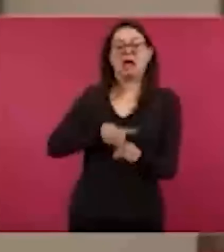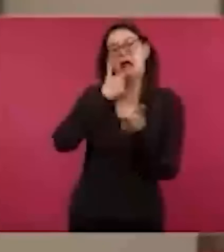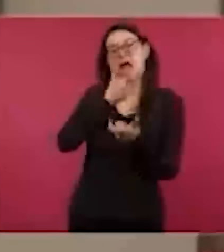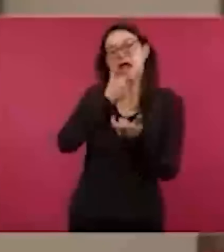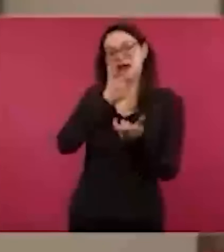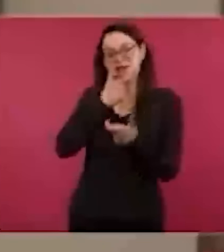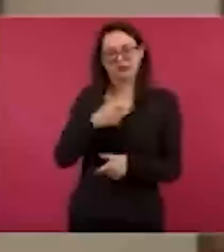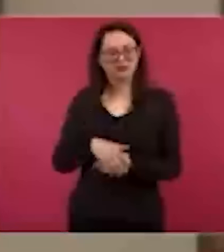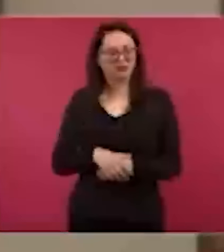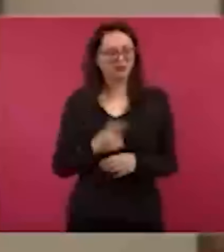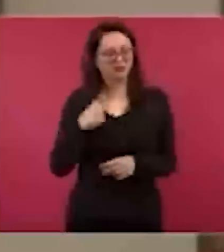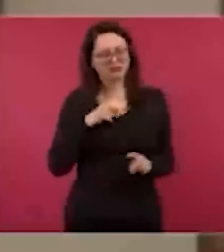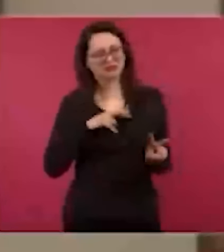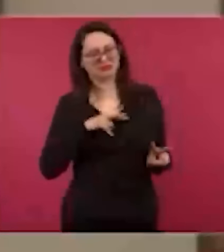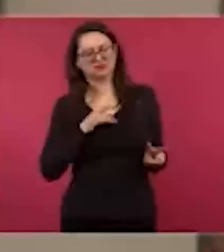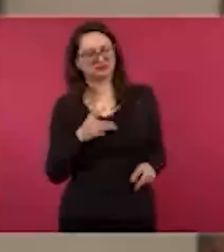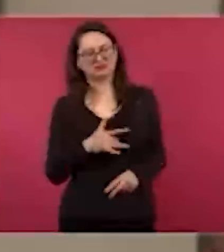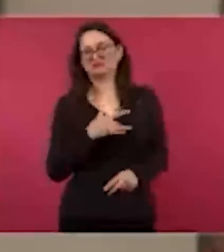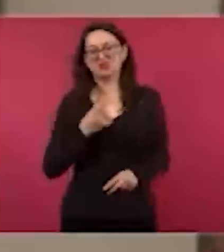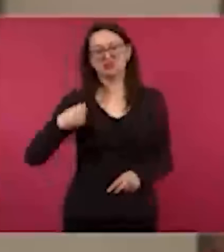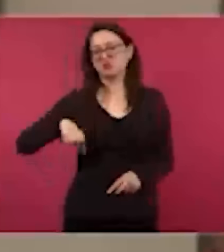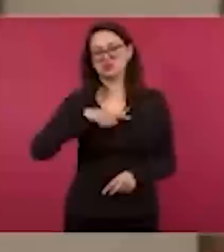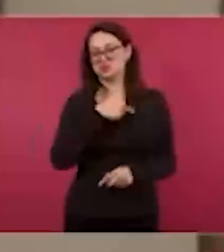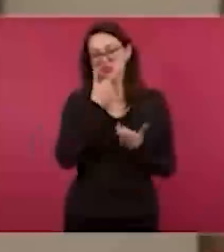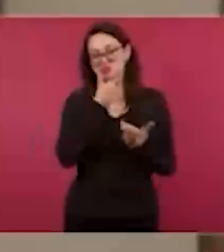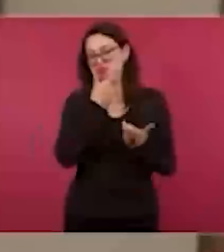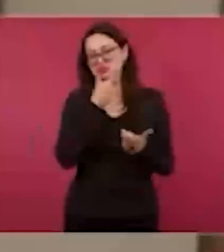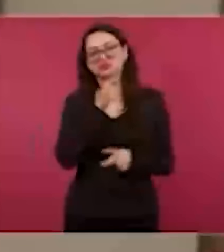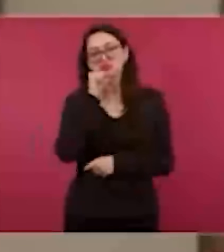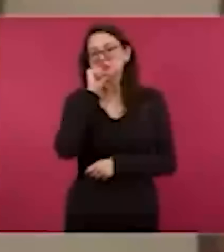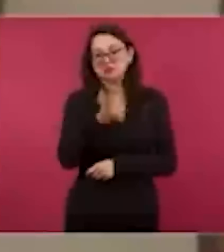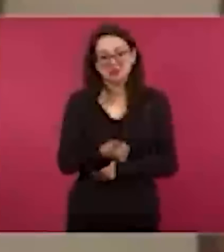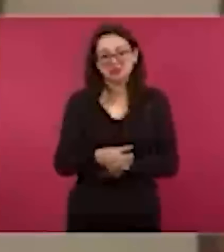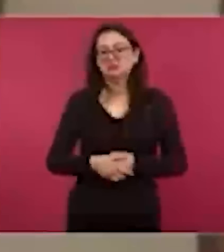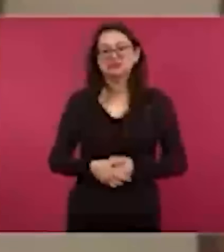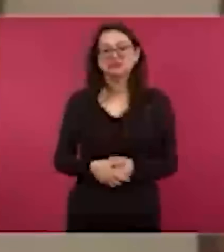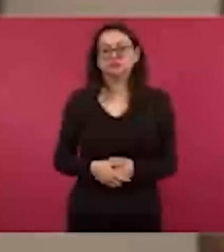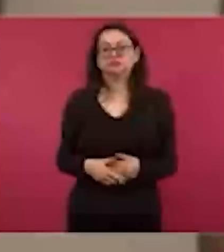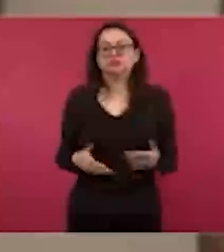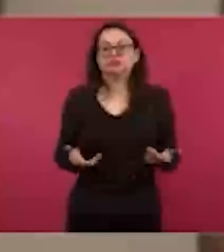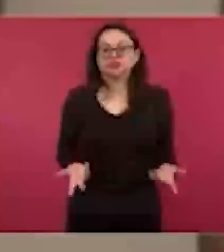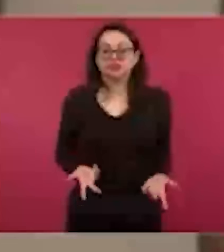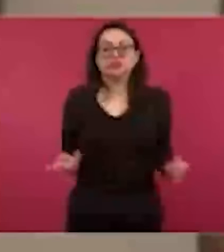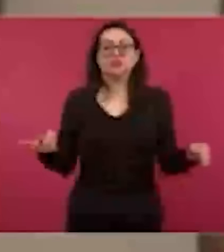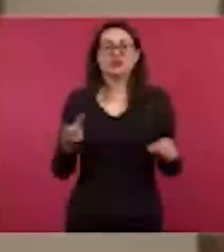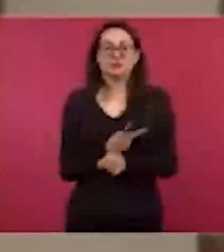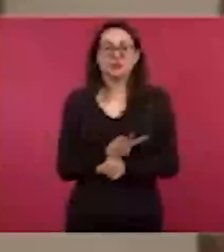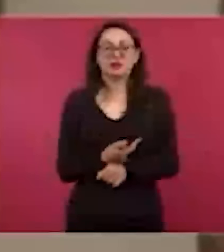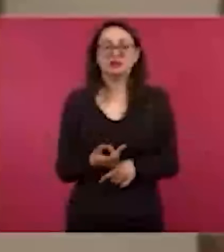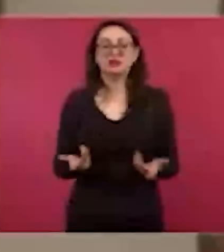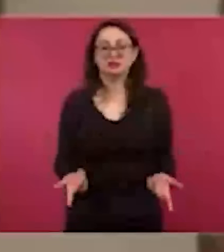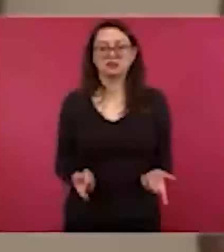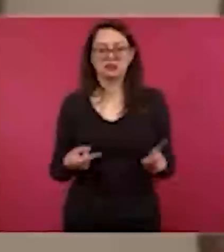indignación para nosotras y sobre todo que viene de programas o más bien de canales que son